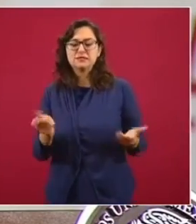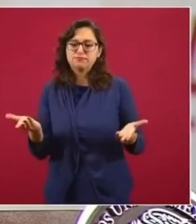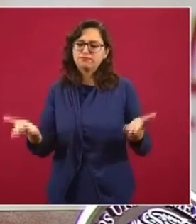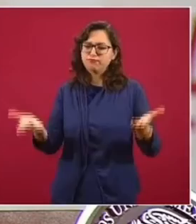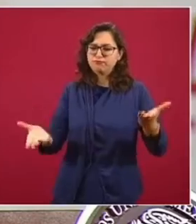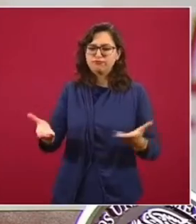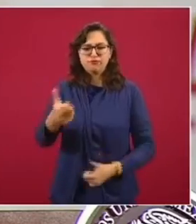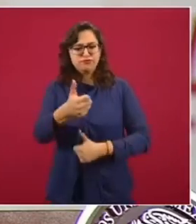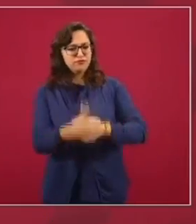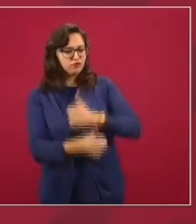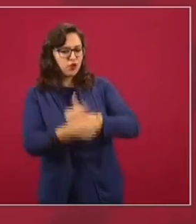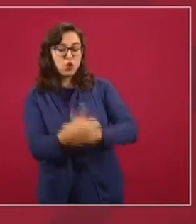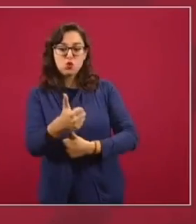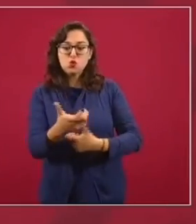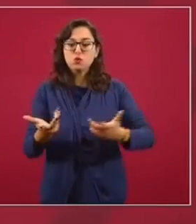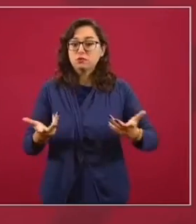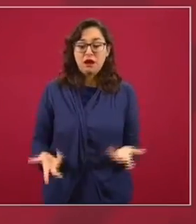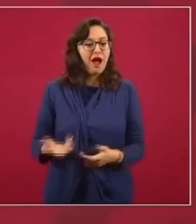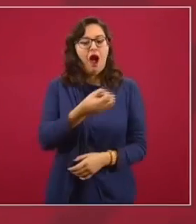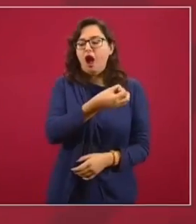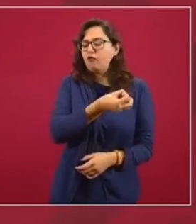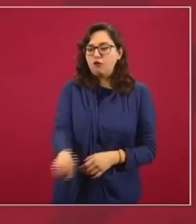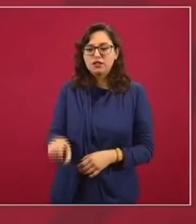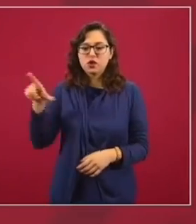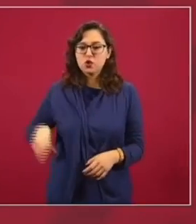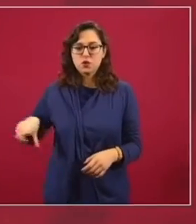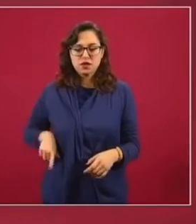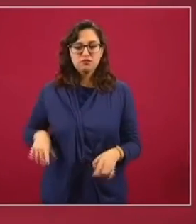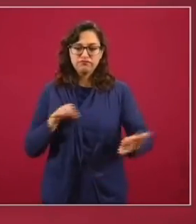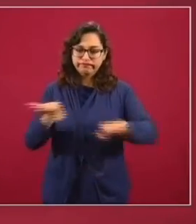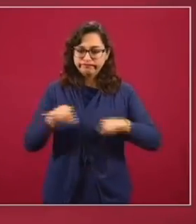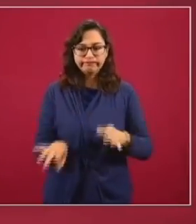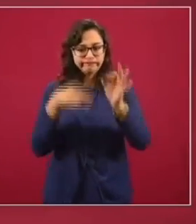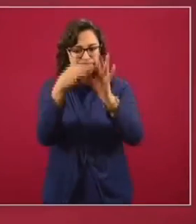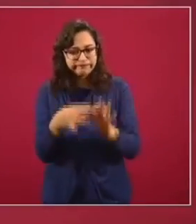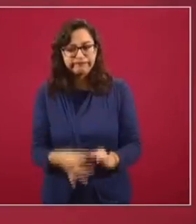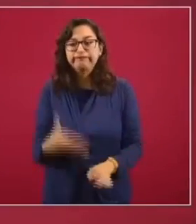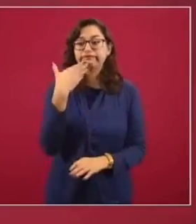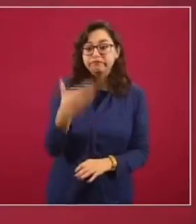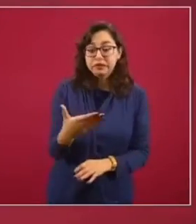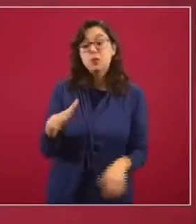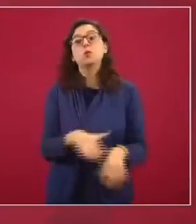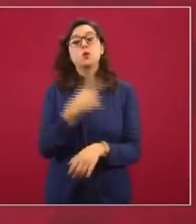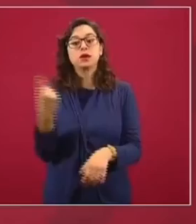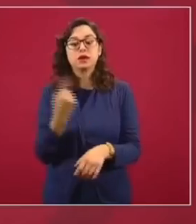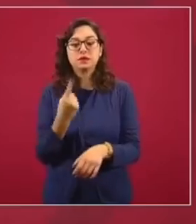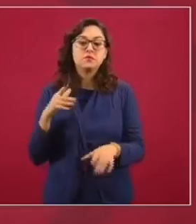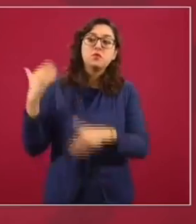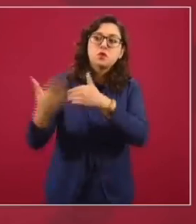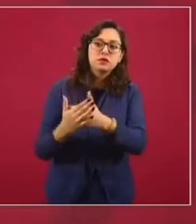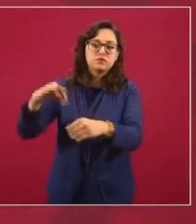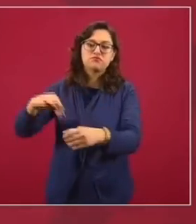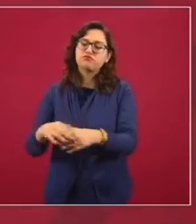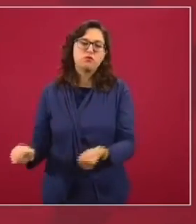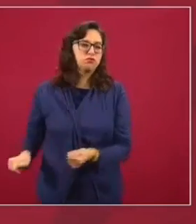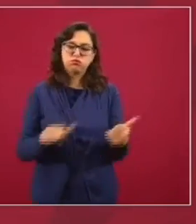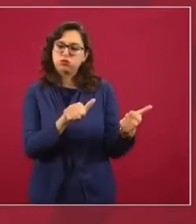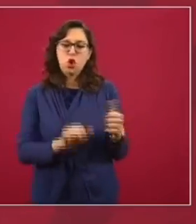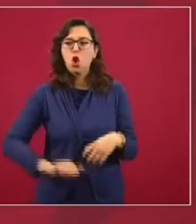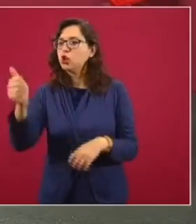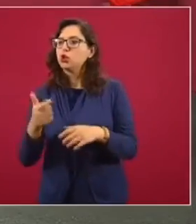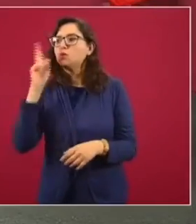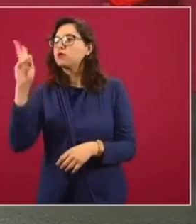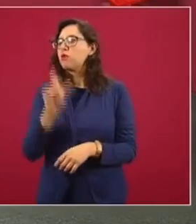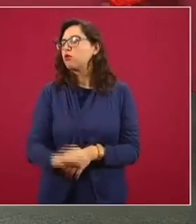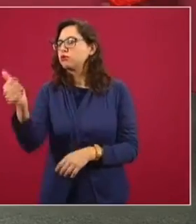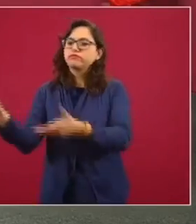es competencia. La democracia obliga al que está en el gobierno a hacer bien las cosas. Porque, si no, en la elección futura sale ese partido y entra